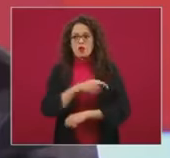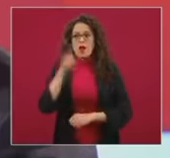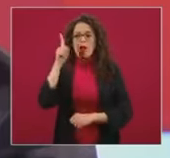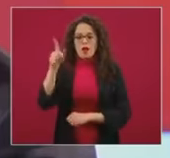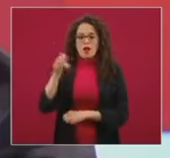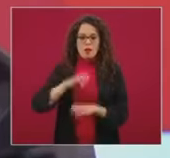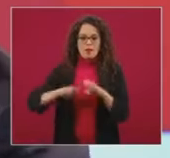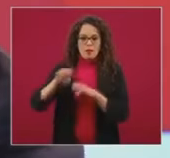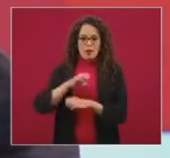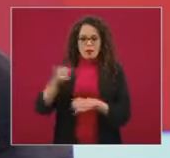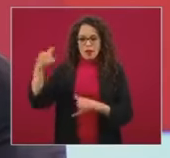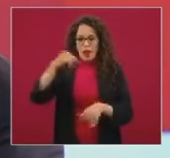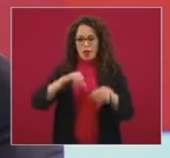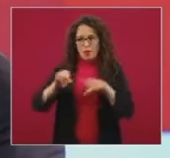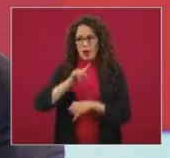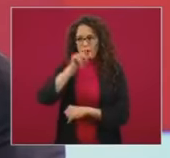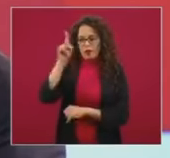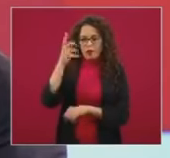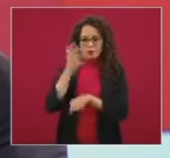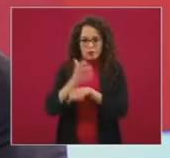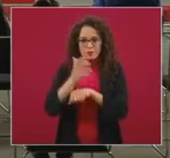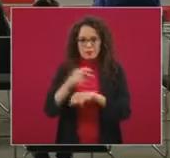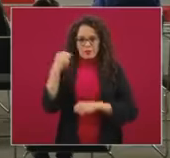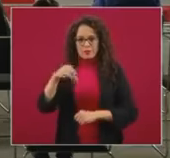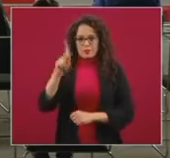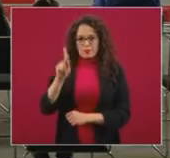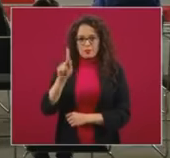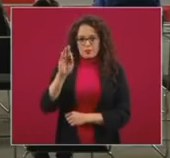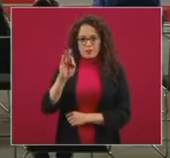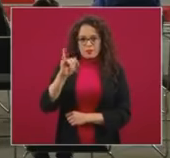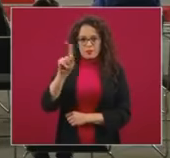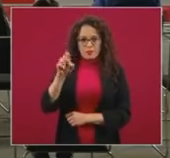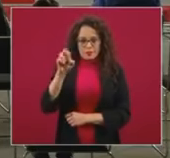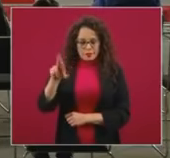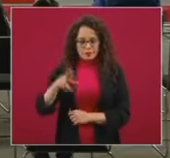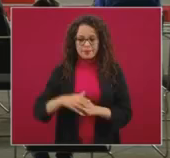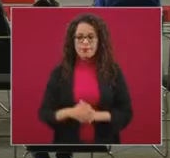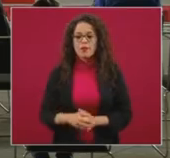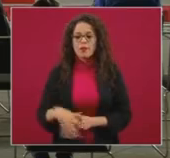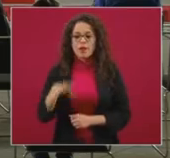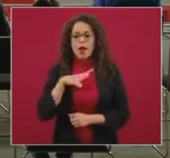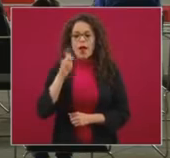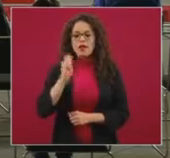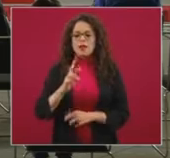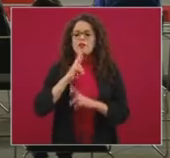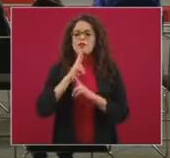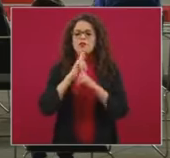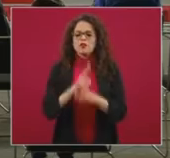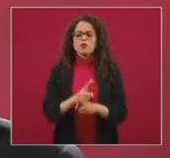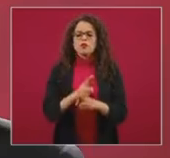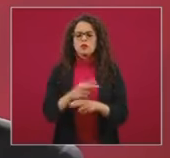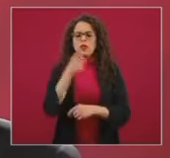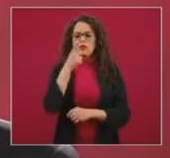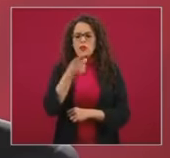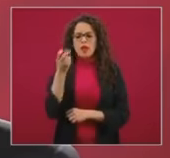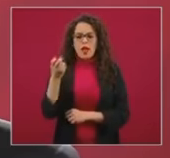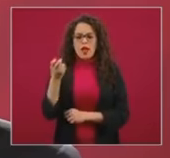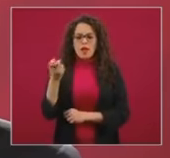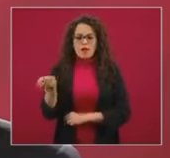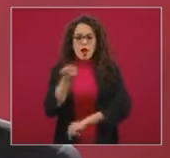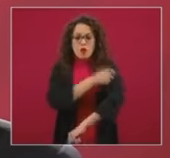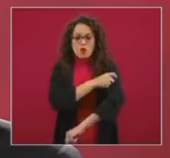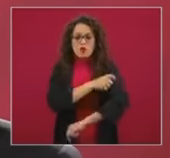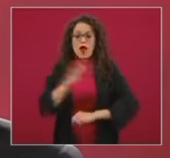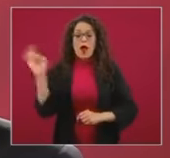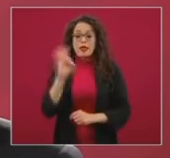por parte de los ejecutivos de esta compañía en Estados Unidos un resultado preliminar de que esta vacuna podría